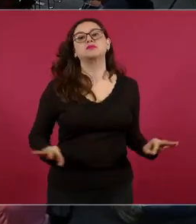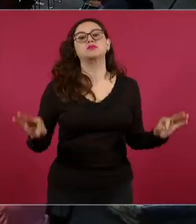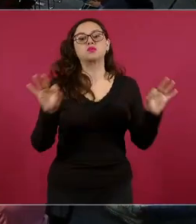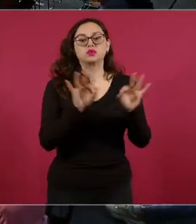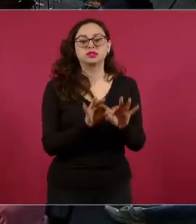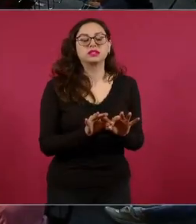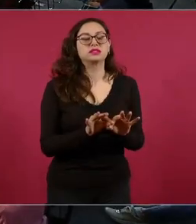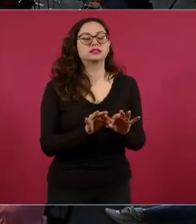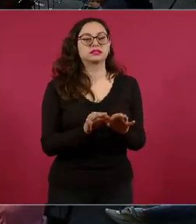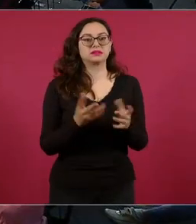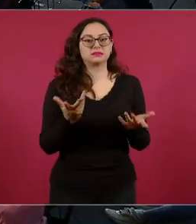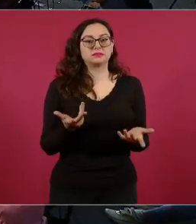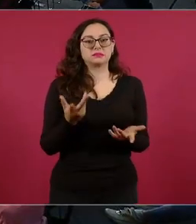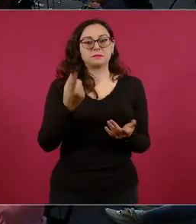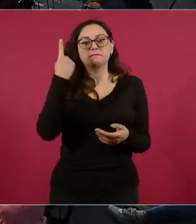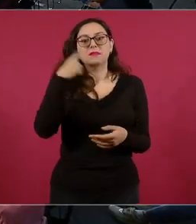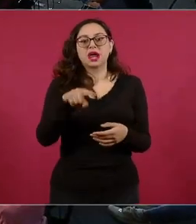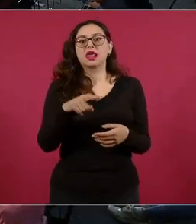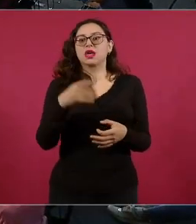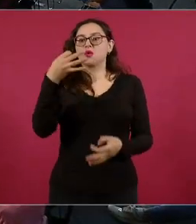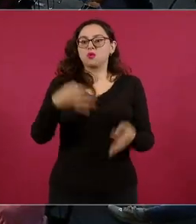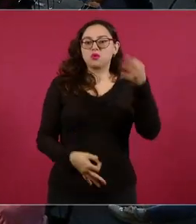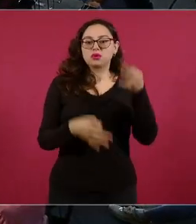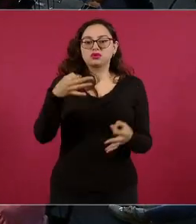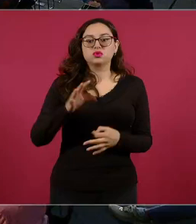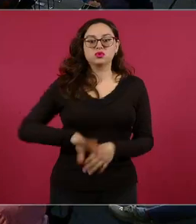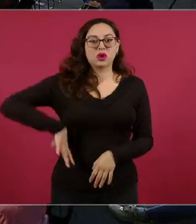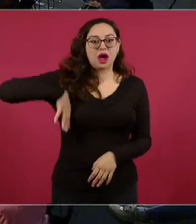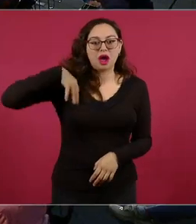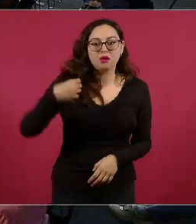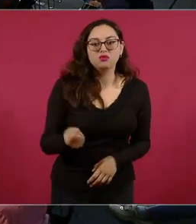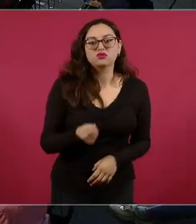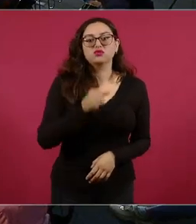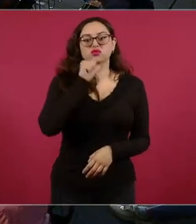abusos de autoridad